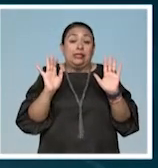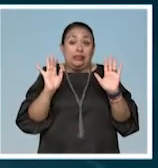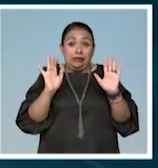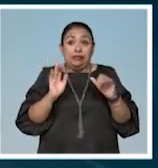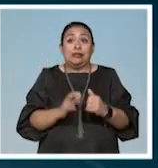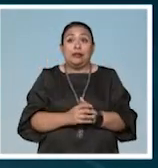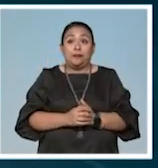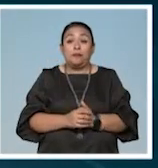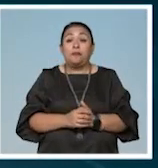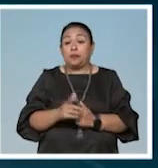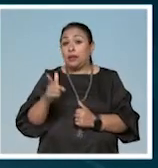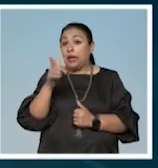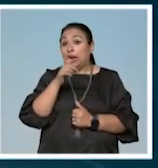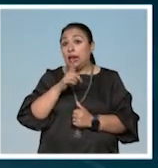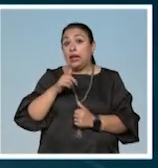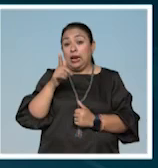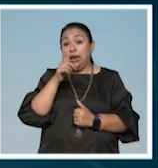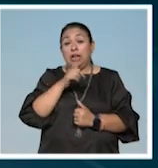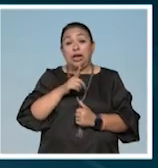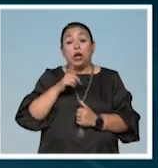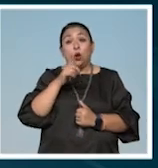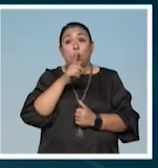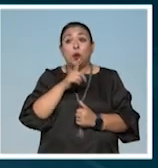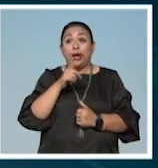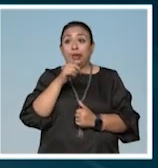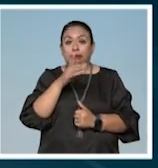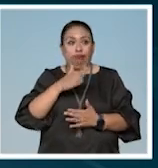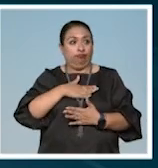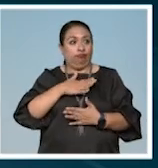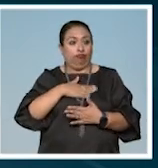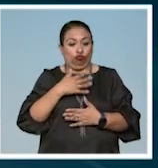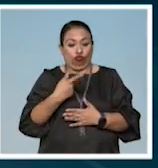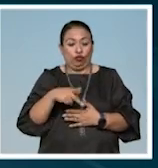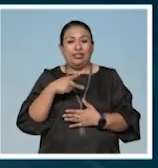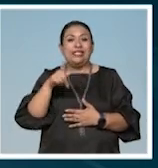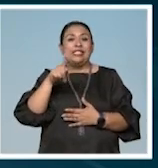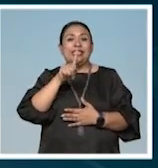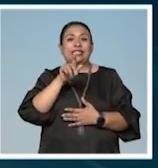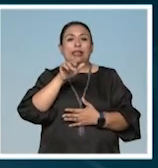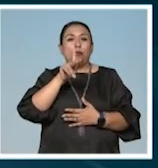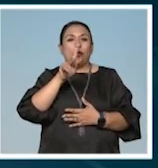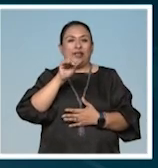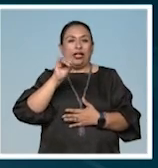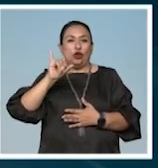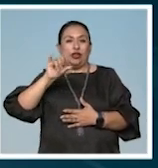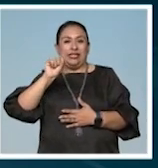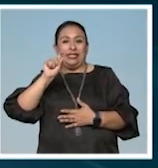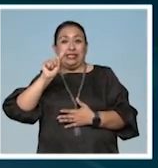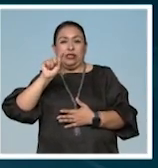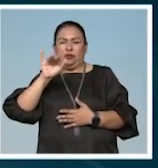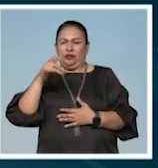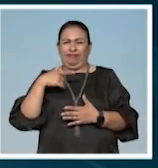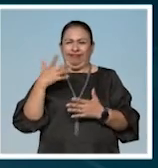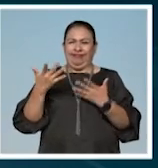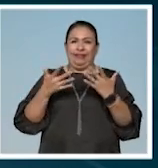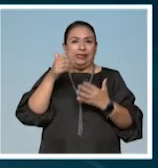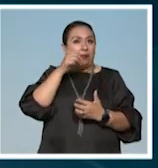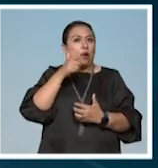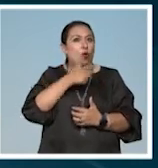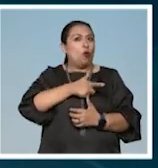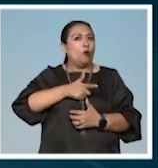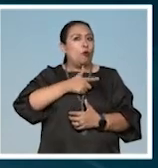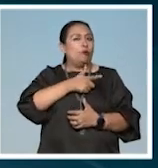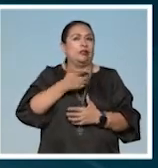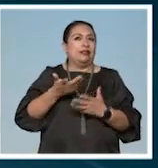las lenguas sobre todo, la nuestra, la de Lis, Zapoteco de Lis, pues siempre me ha intrigado, me ha gustado